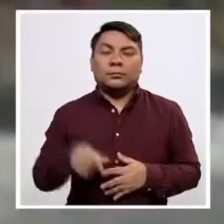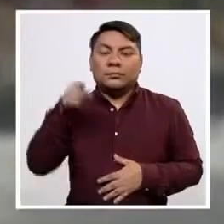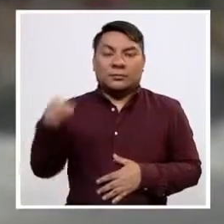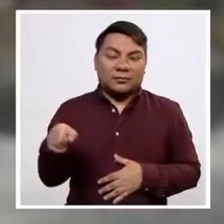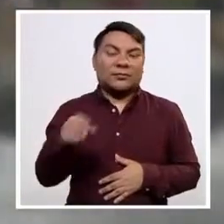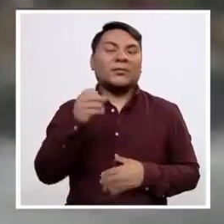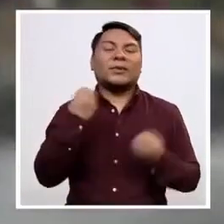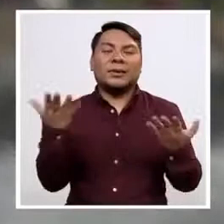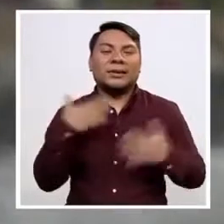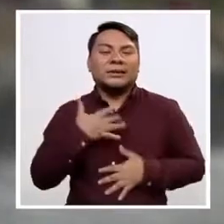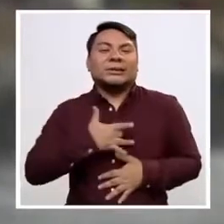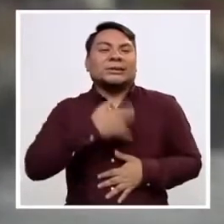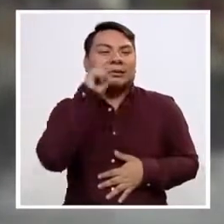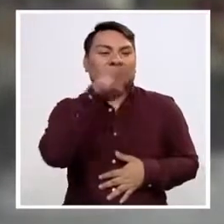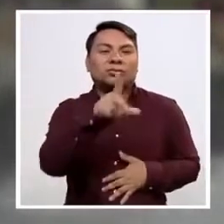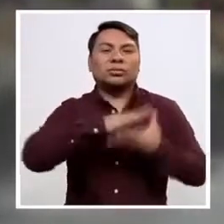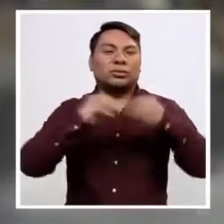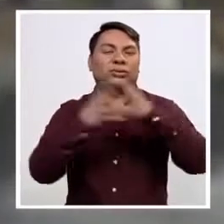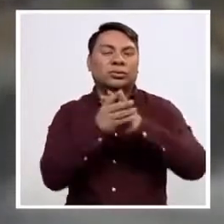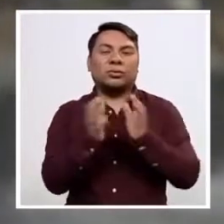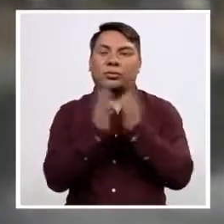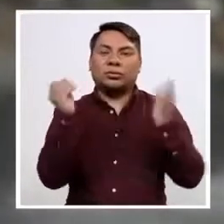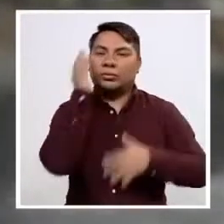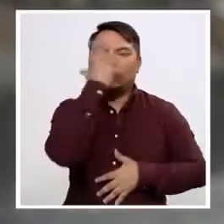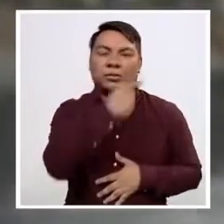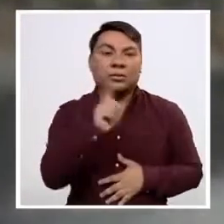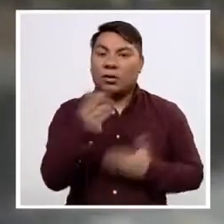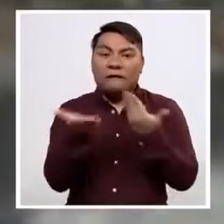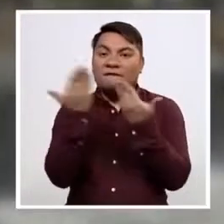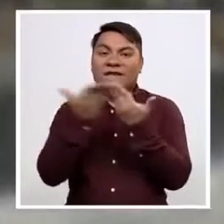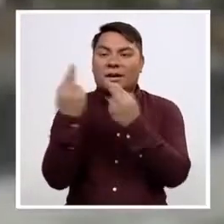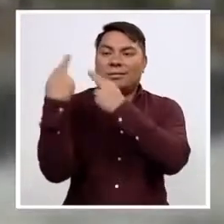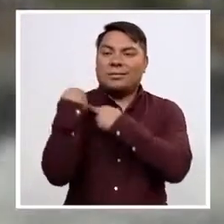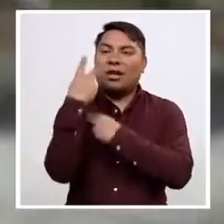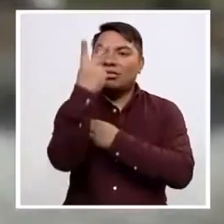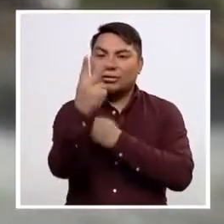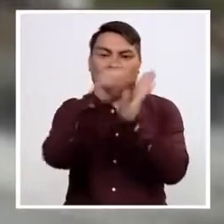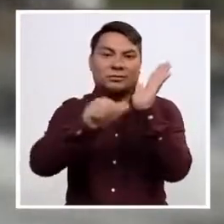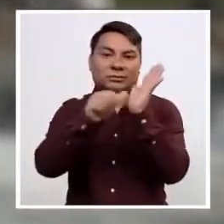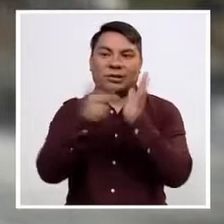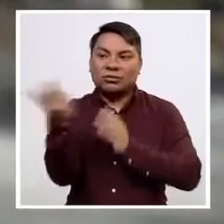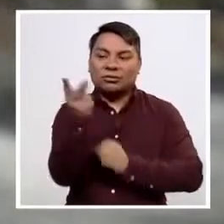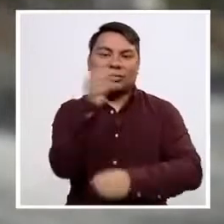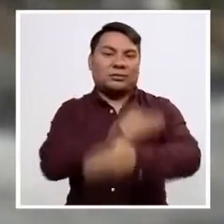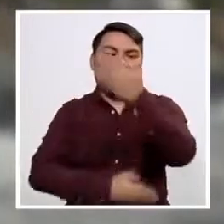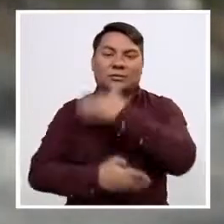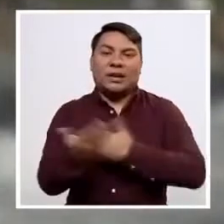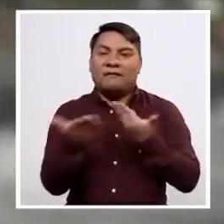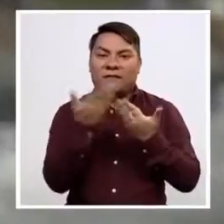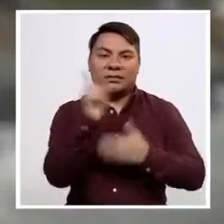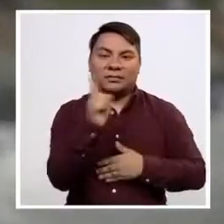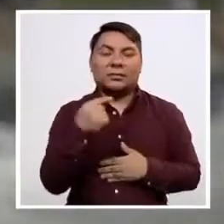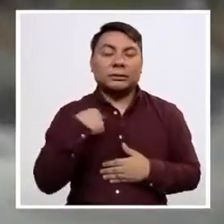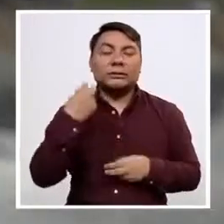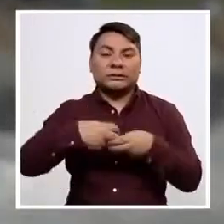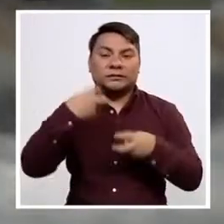Sonia, realmente nos has conmovido con esta historia tan bonita. No es fácil hacerse cargo de tus hermanas y con discapacidad a